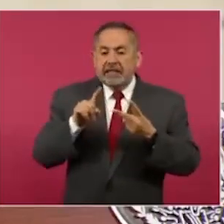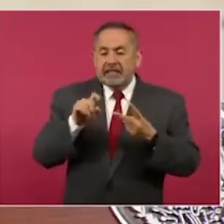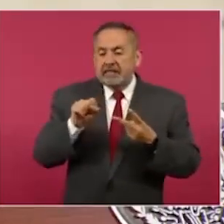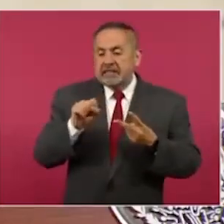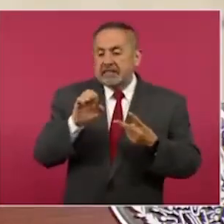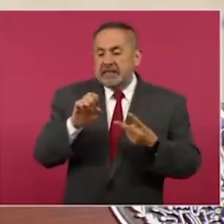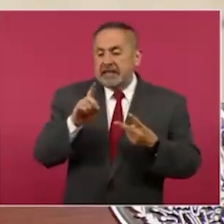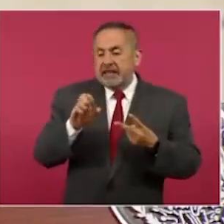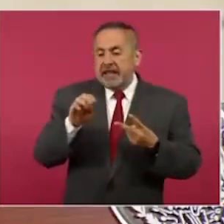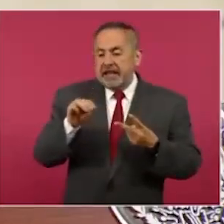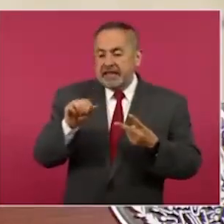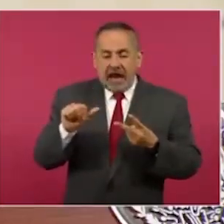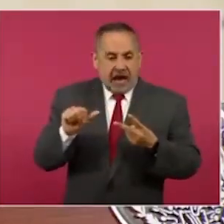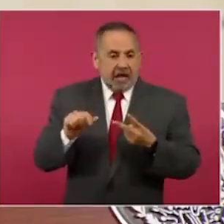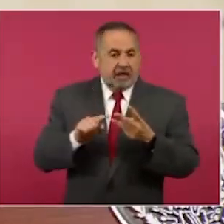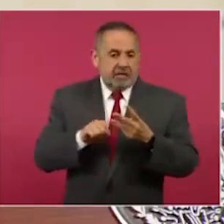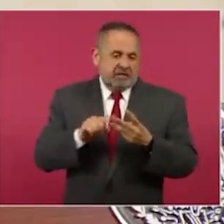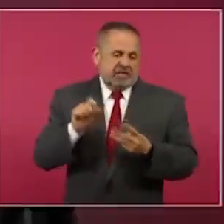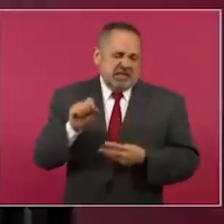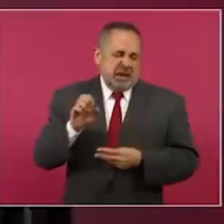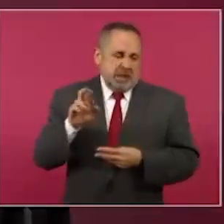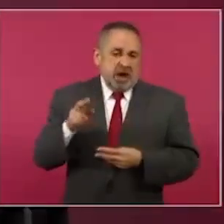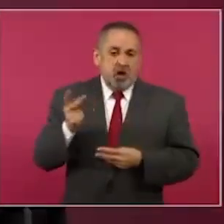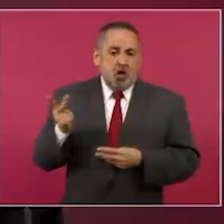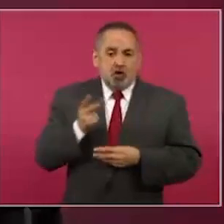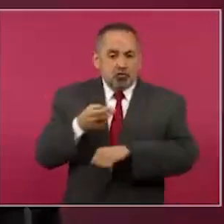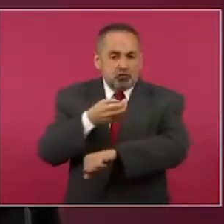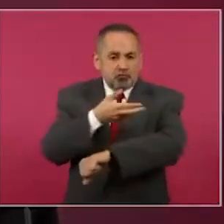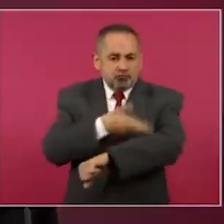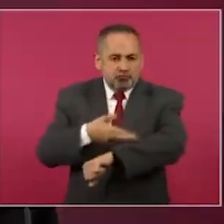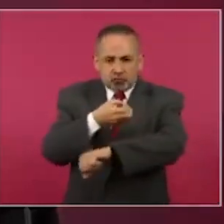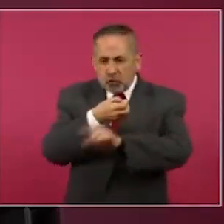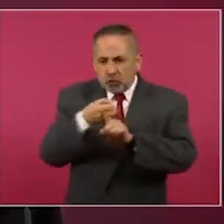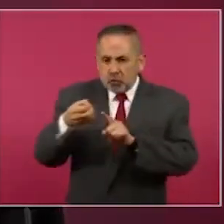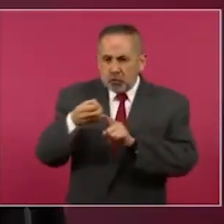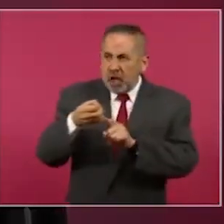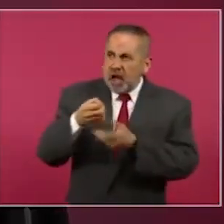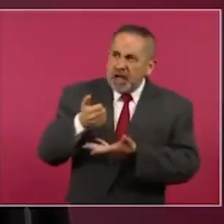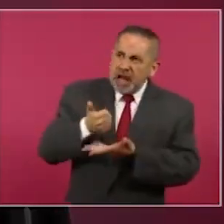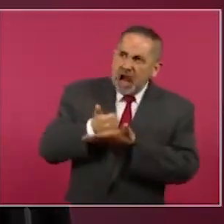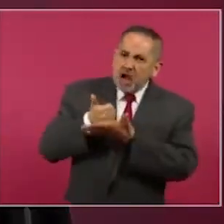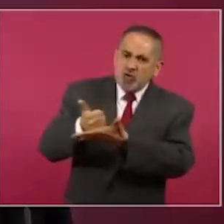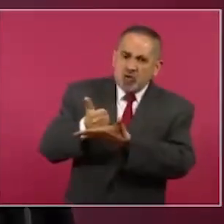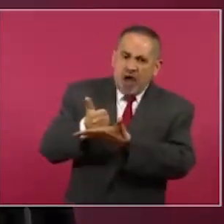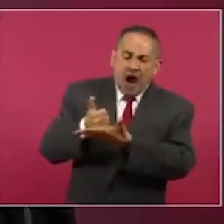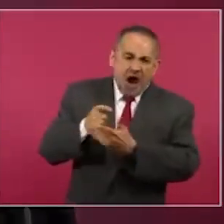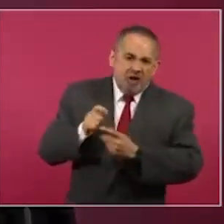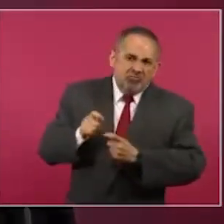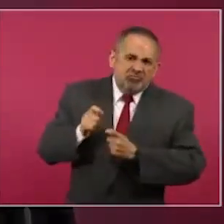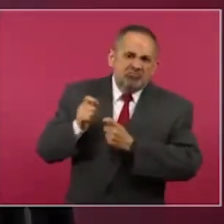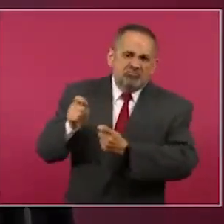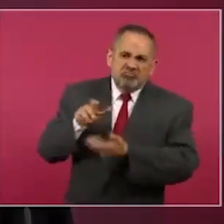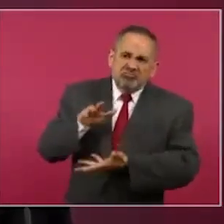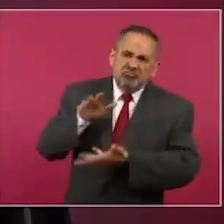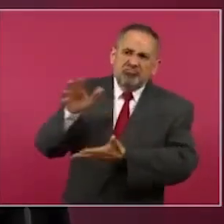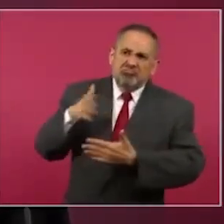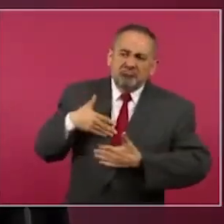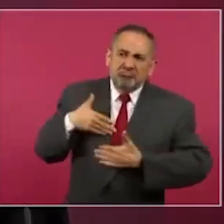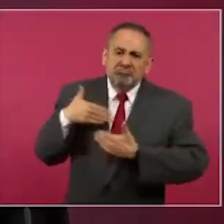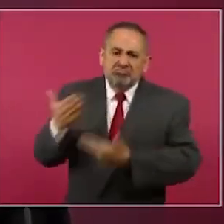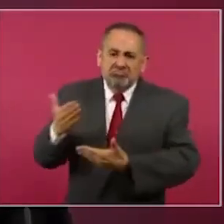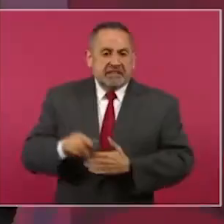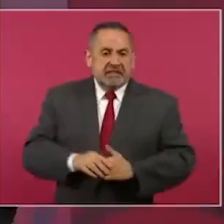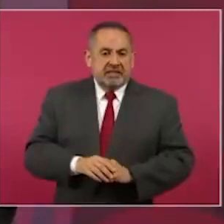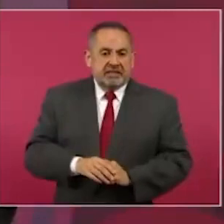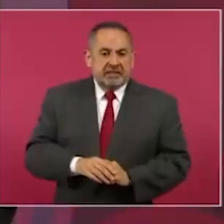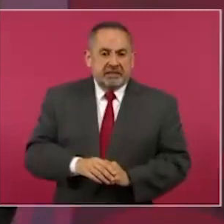Defensa organicen la ayuda que se pueda ofrecer, que se pueda